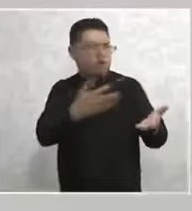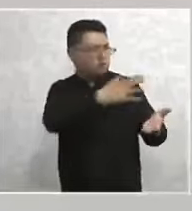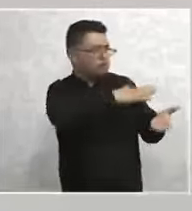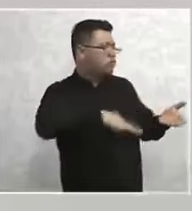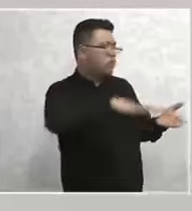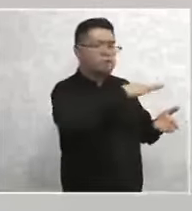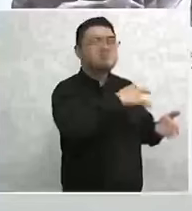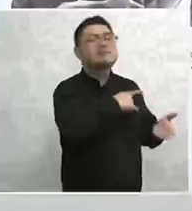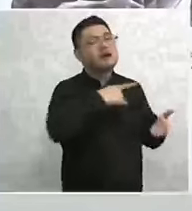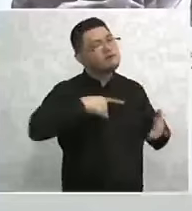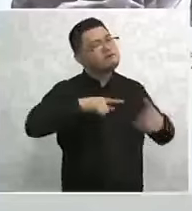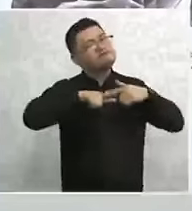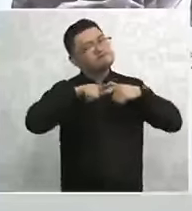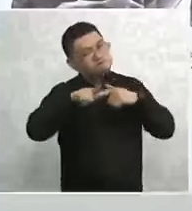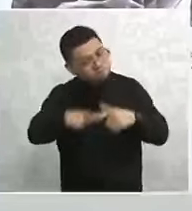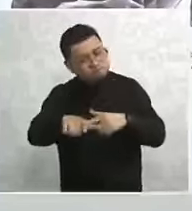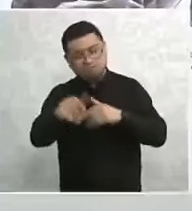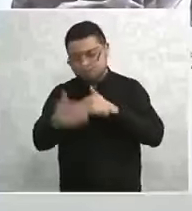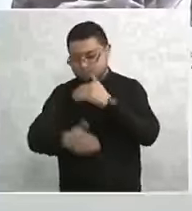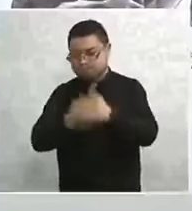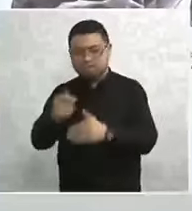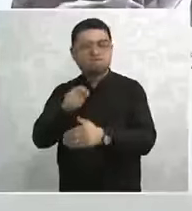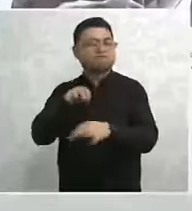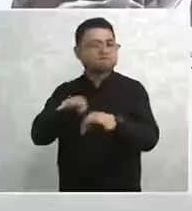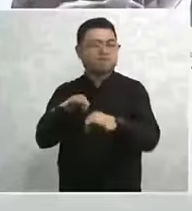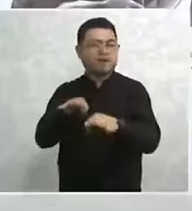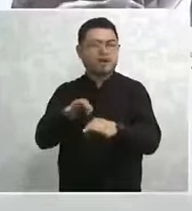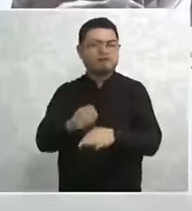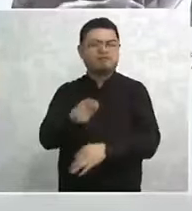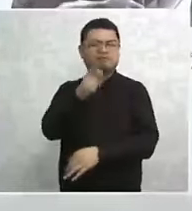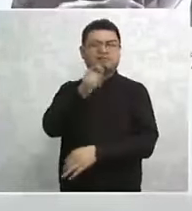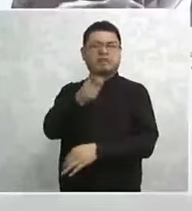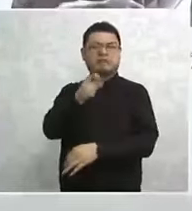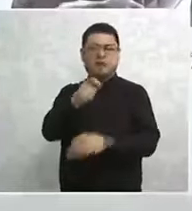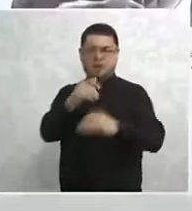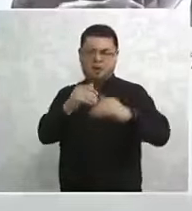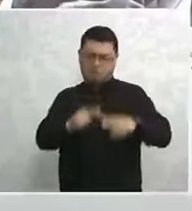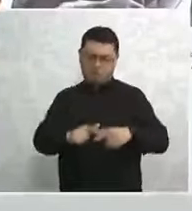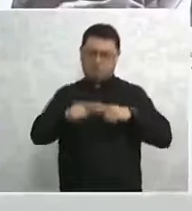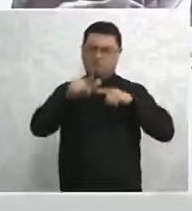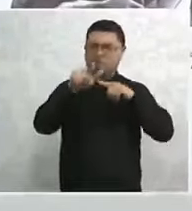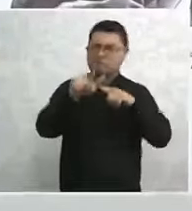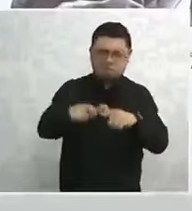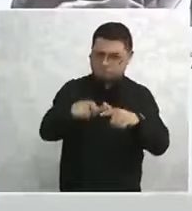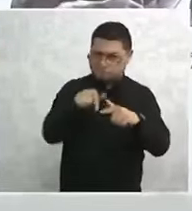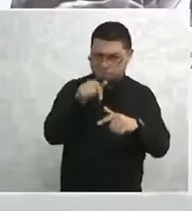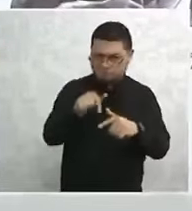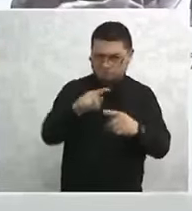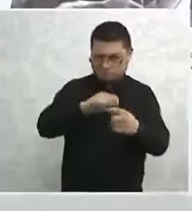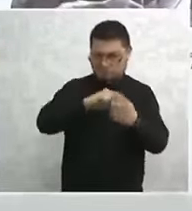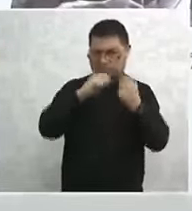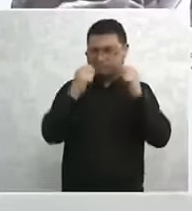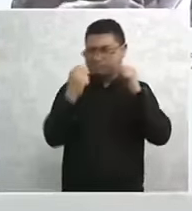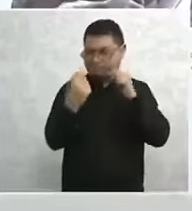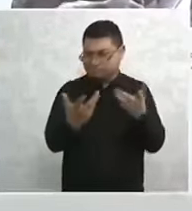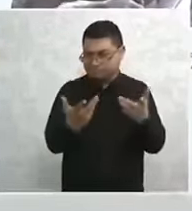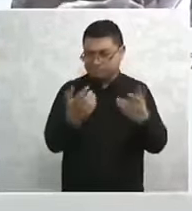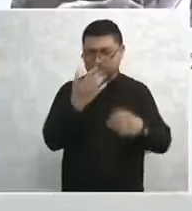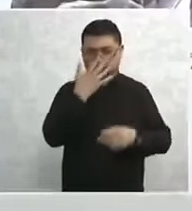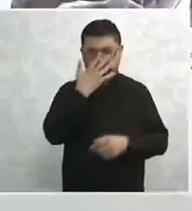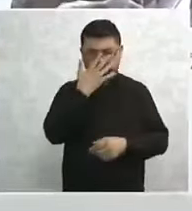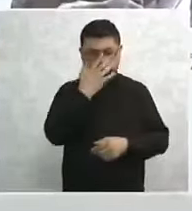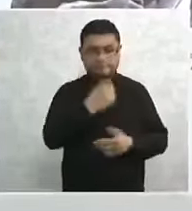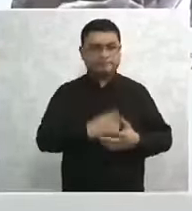esta transformación. ¿Y qué significa el segundo piso? ¿Qué significa continuar con la transformación?